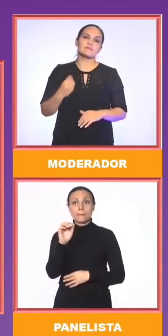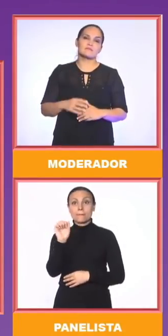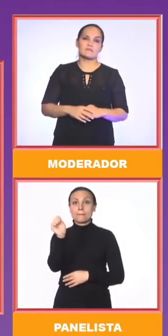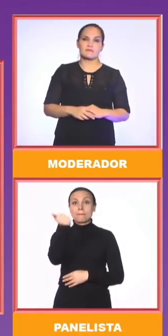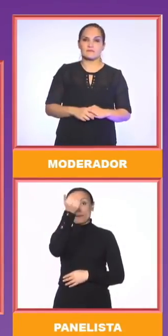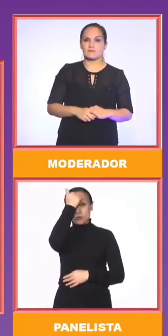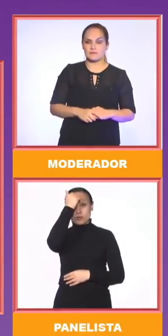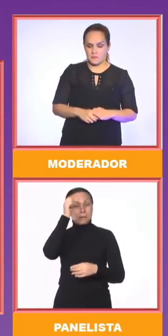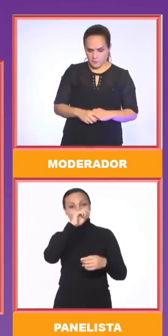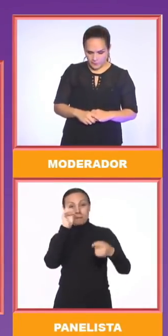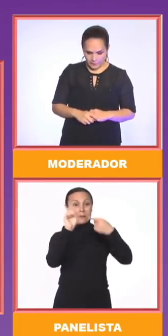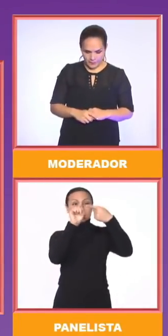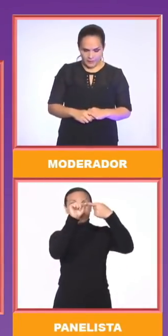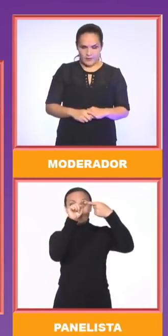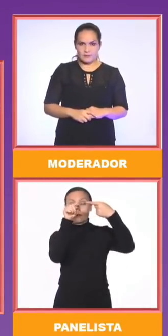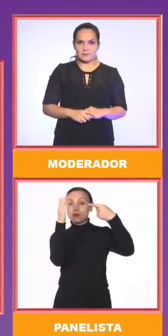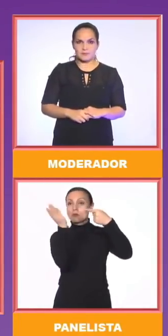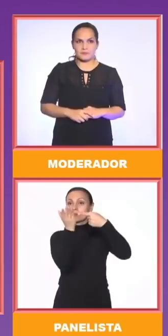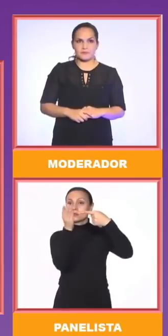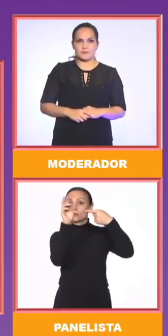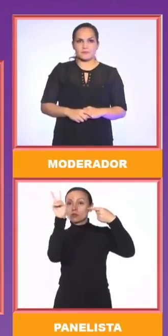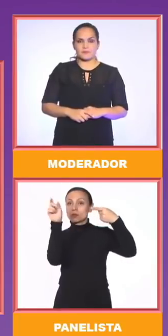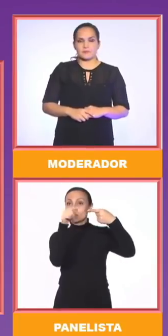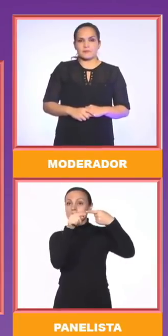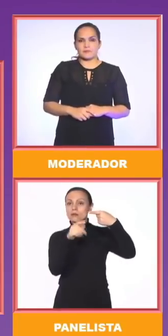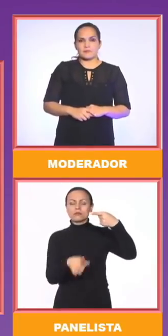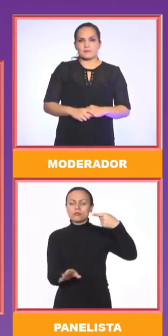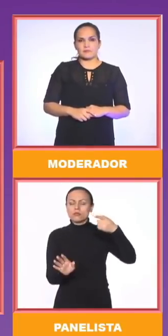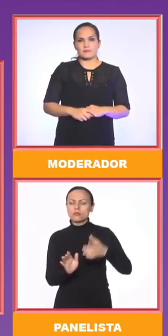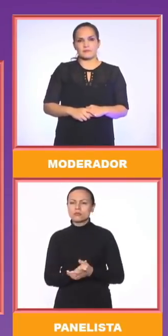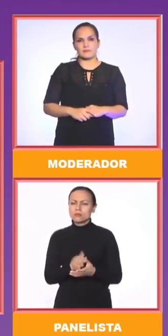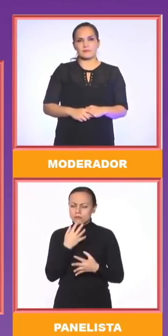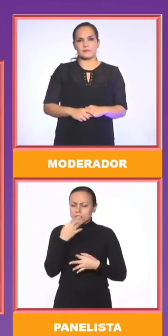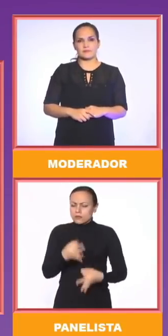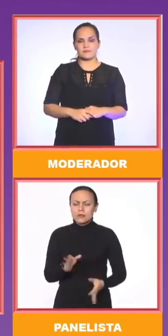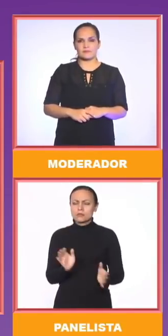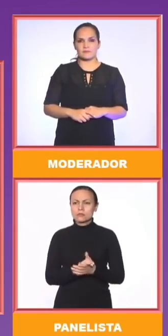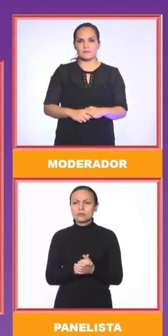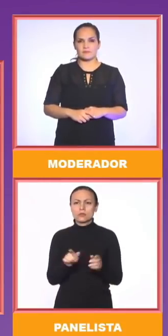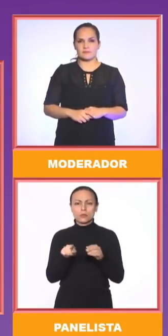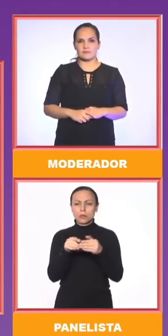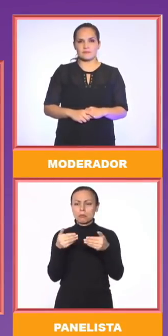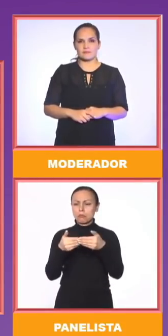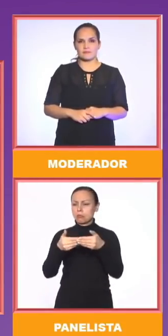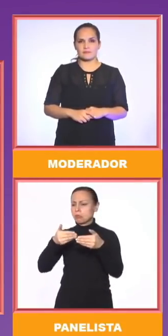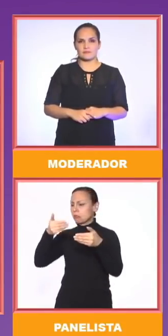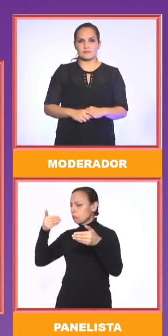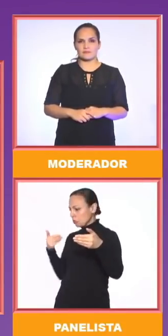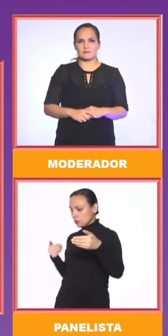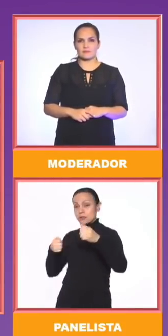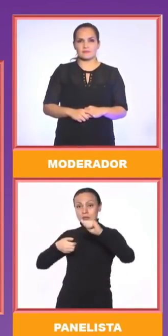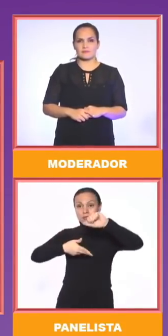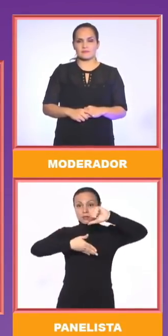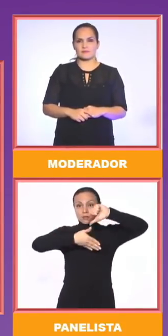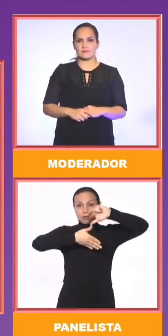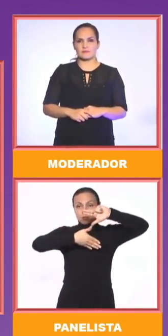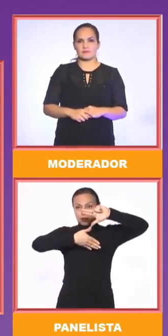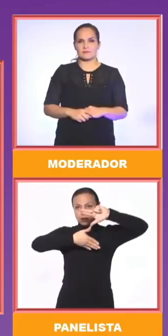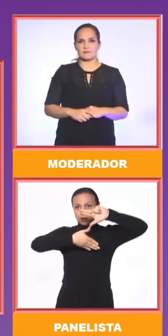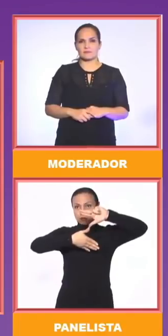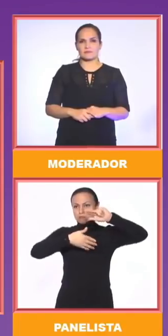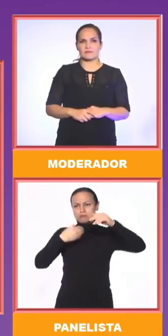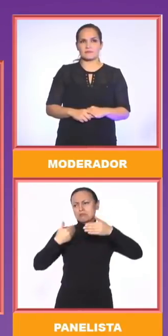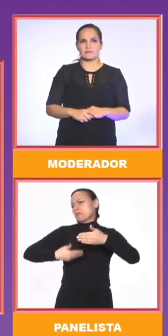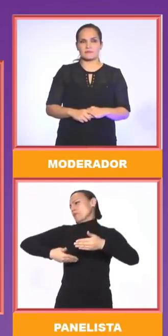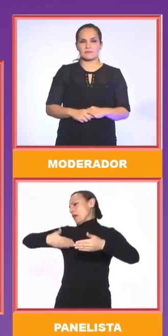ser muy sincero. Y estamos muy atrás incluso de América Latina. Mira, tú dabas un